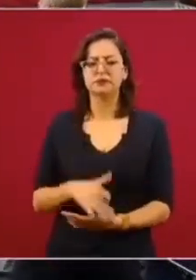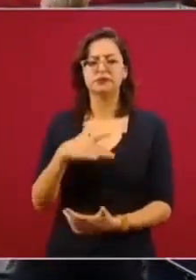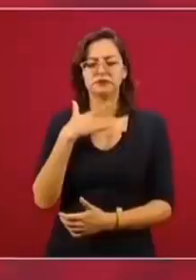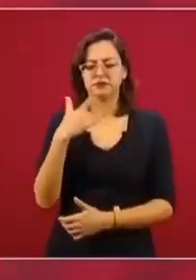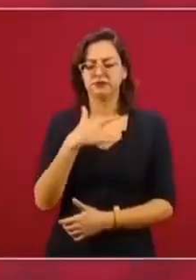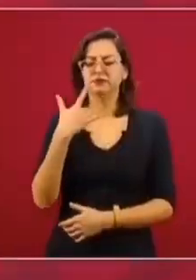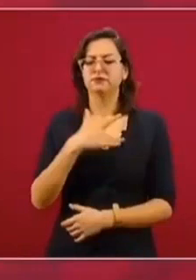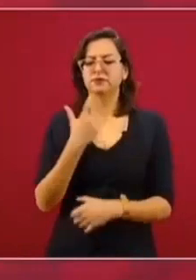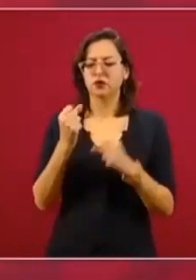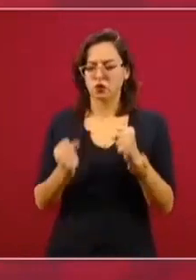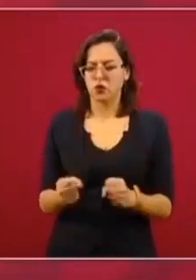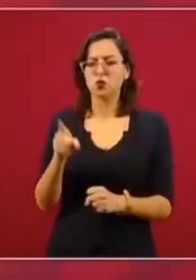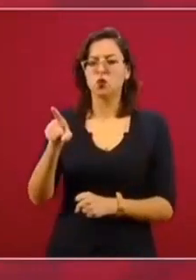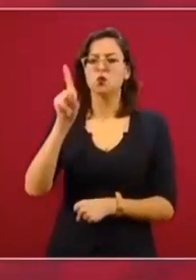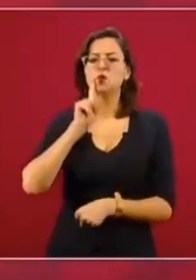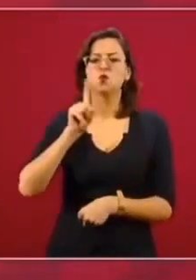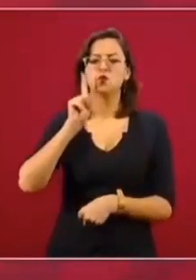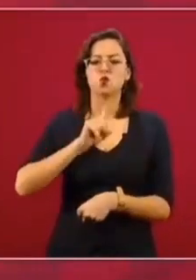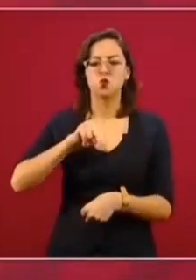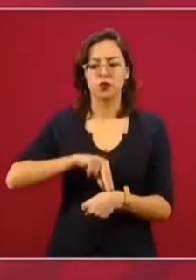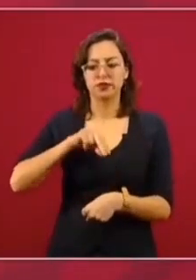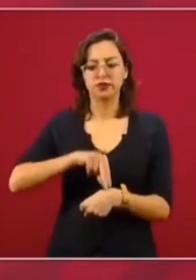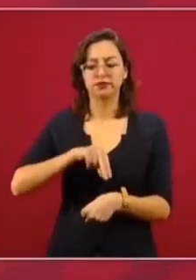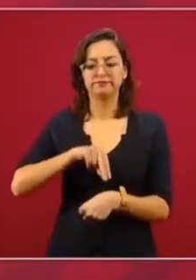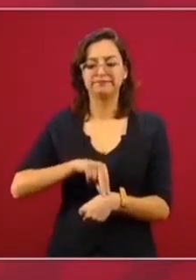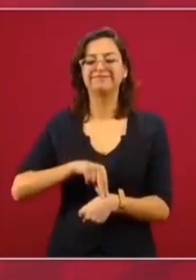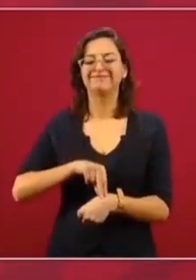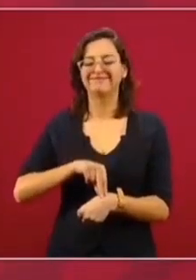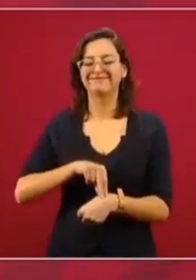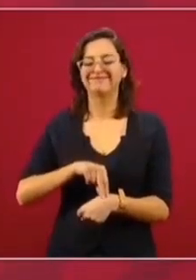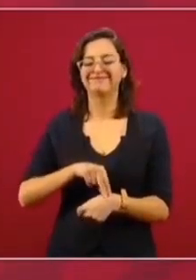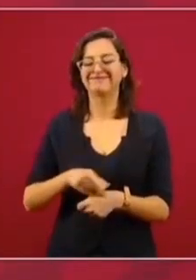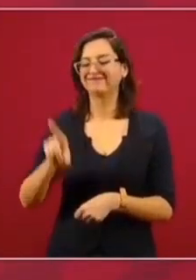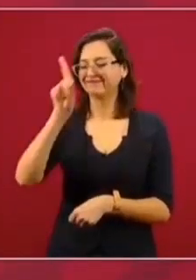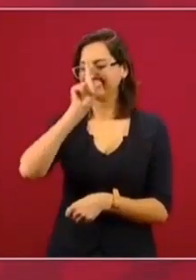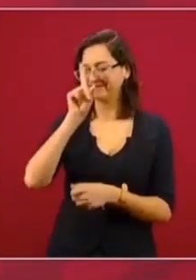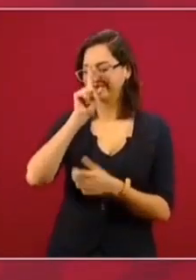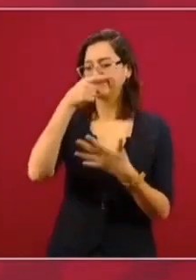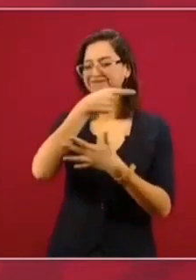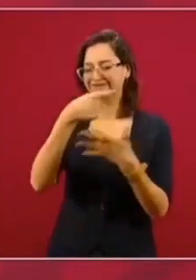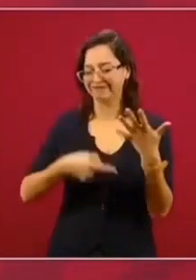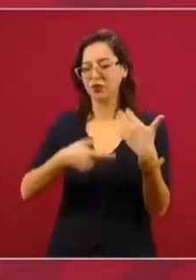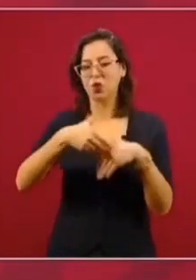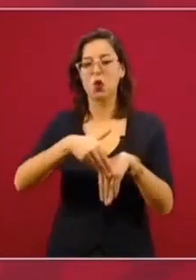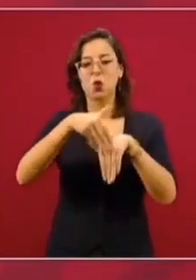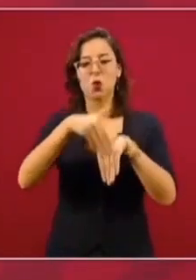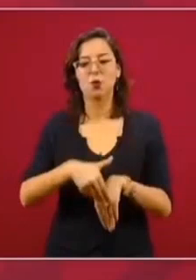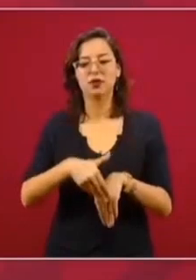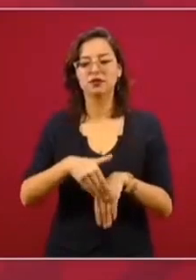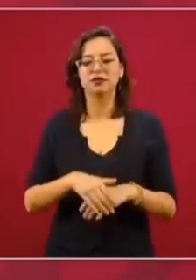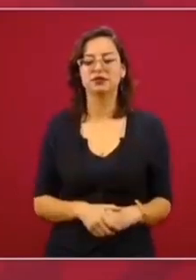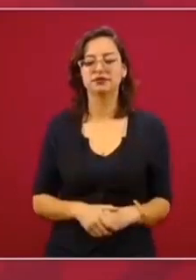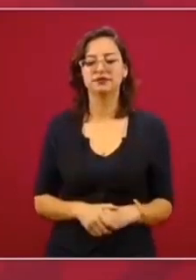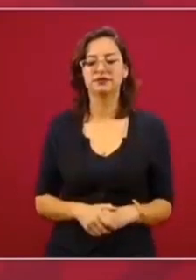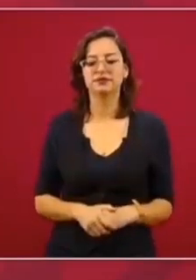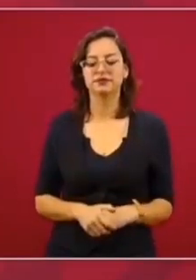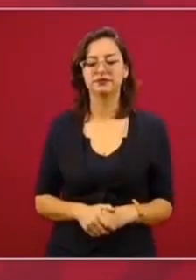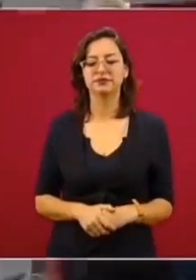doctora va a acatar las recomendaciones, a lo mejor es que no